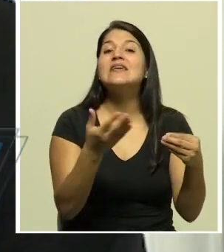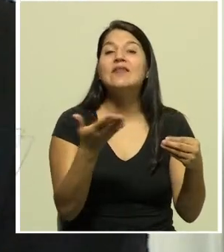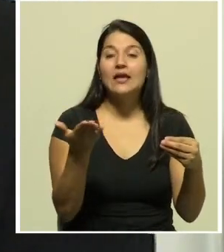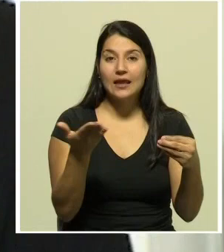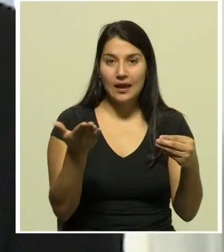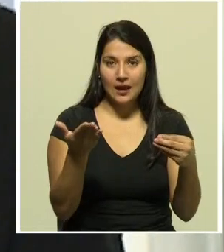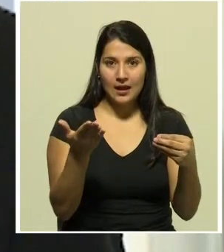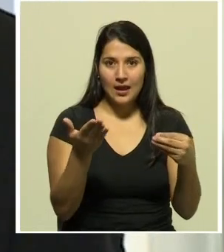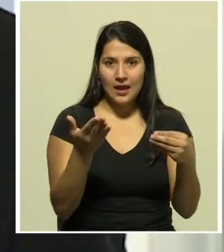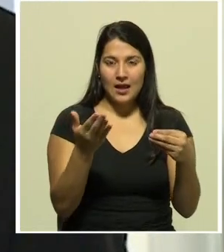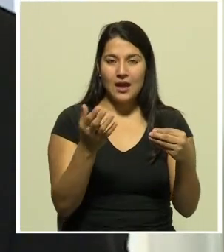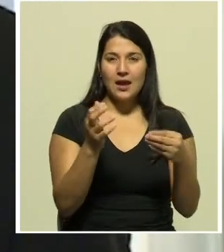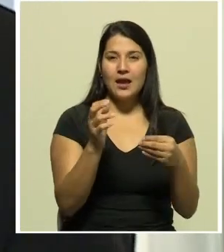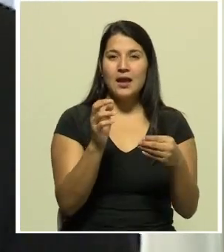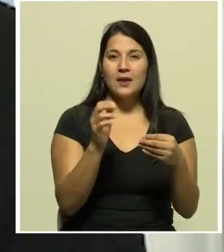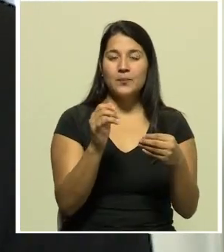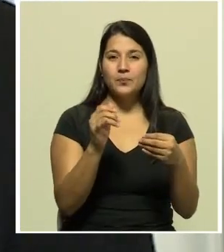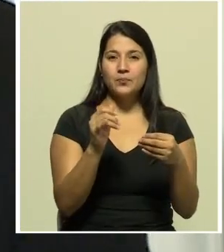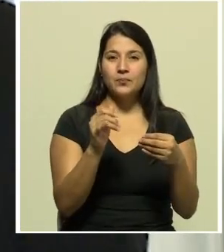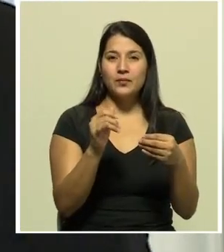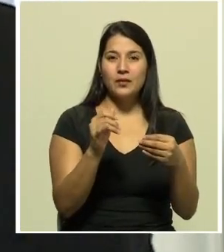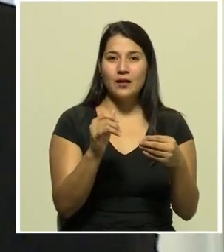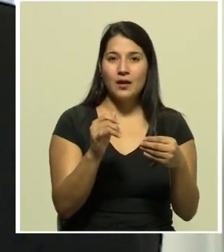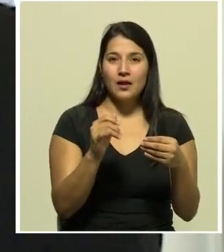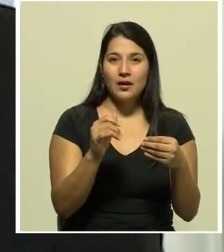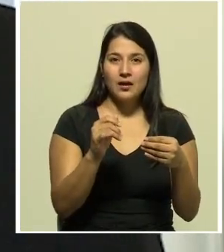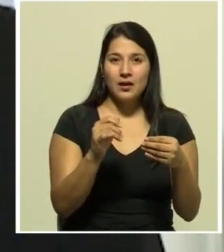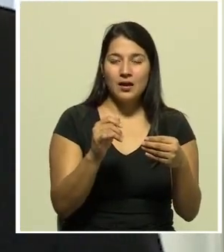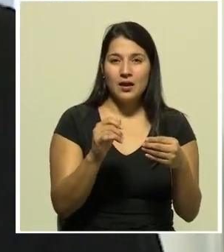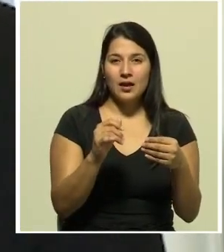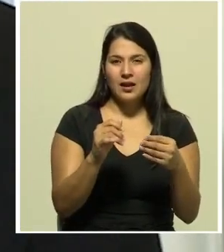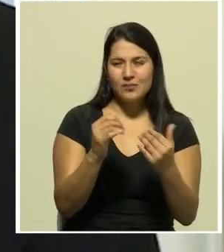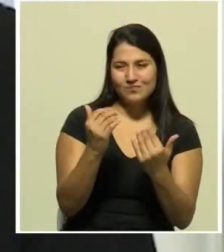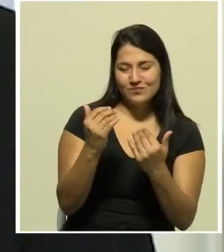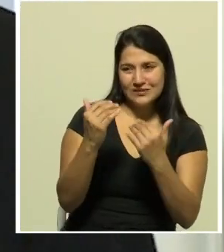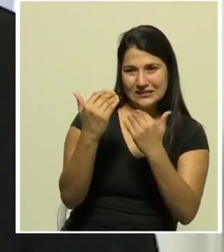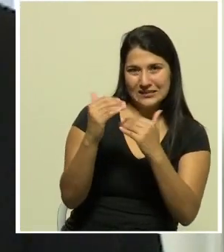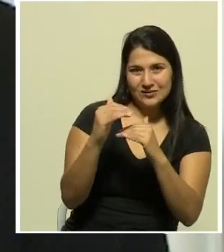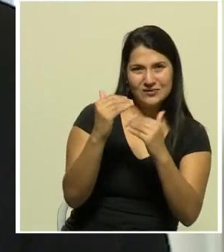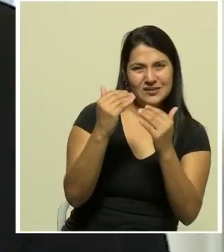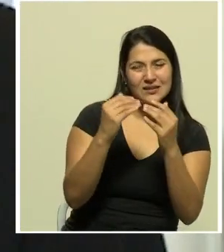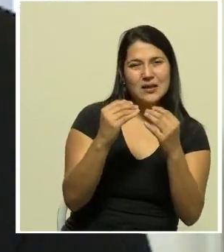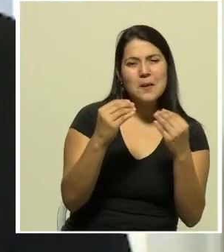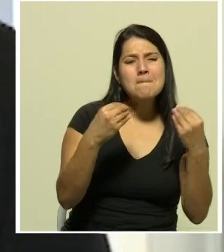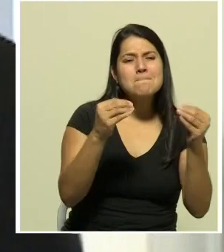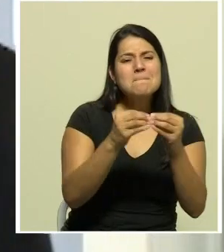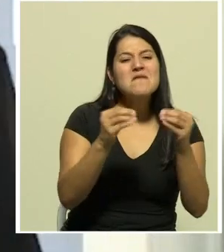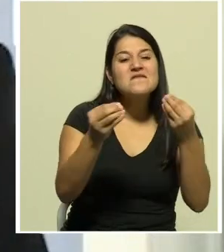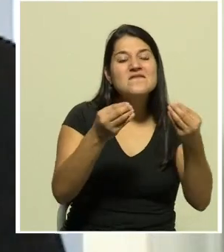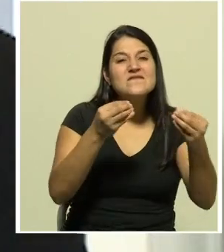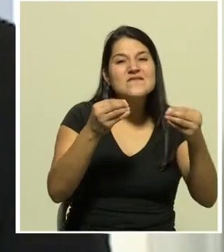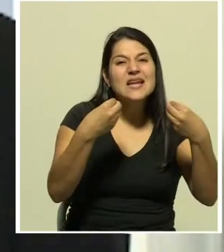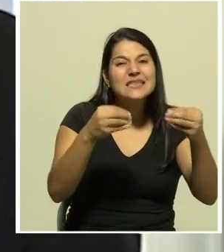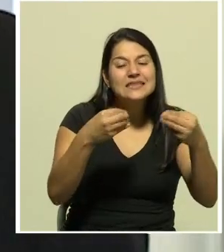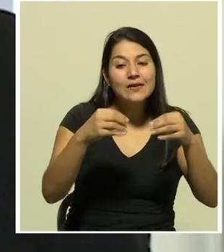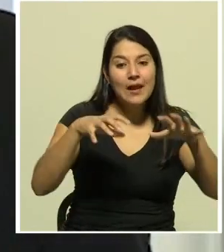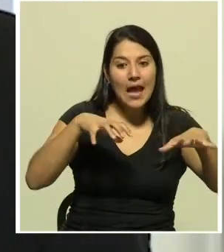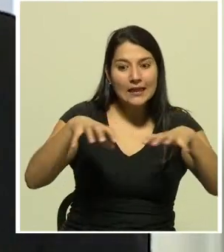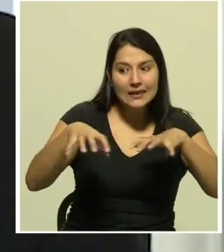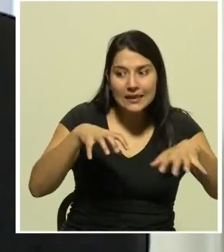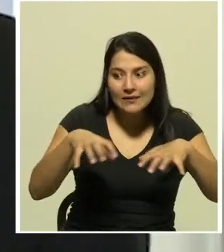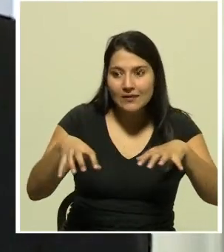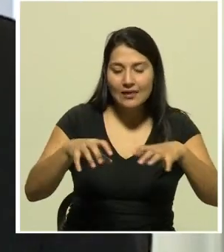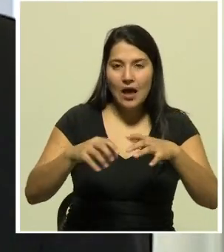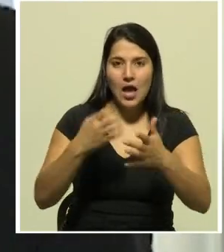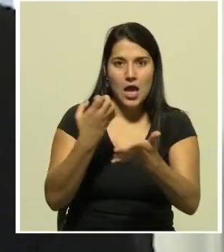restricciones al contacto personal a la actividad productiva al retorno al trabajo